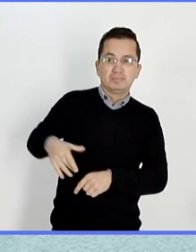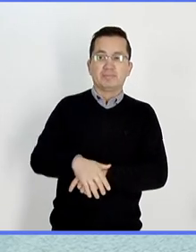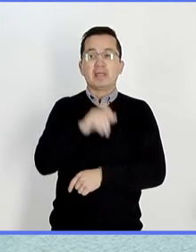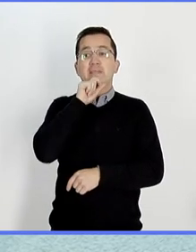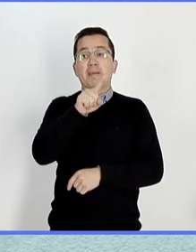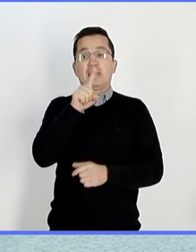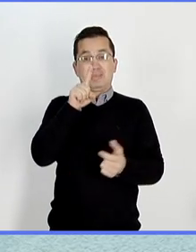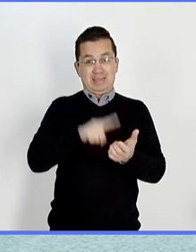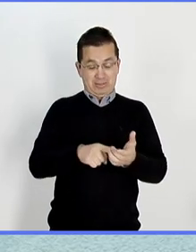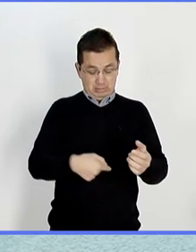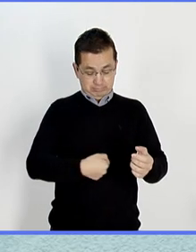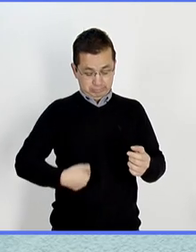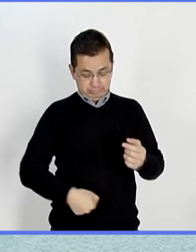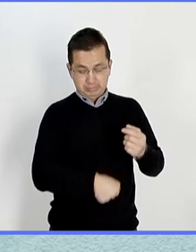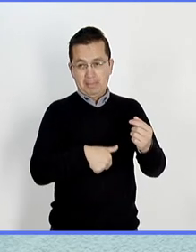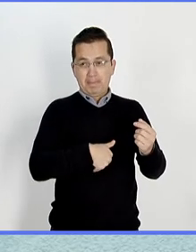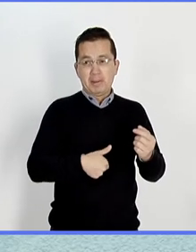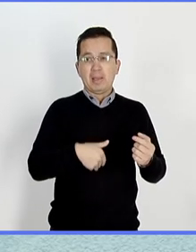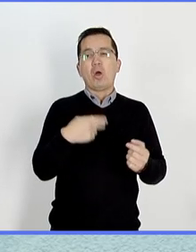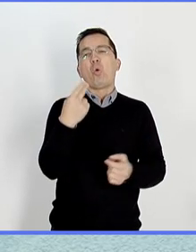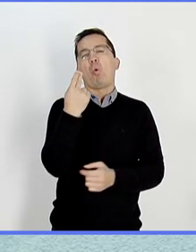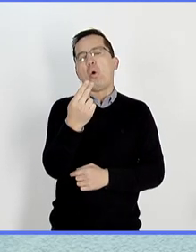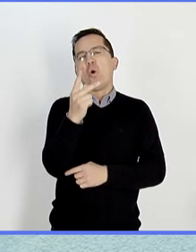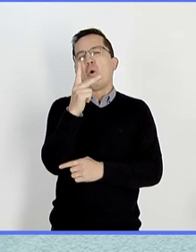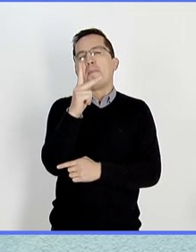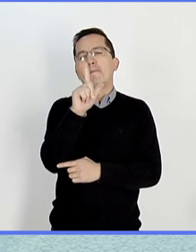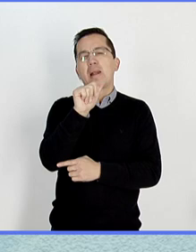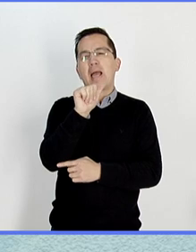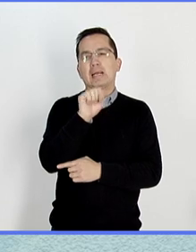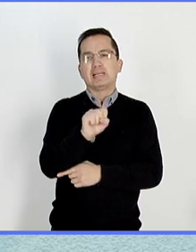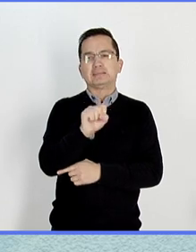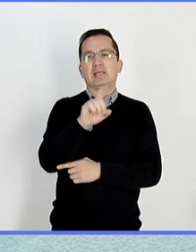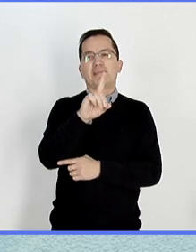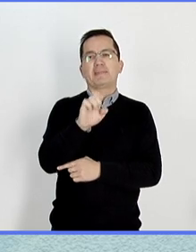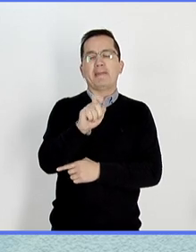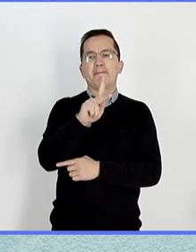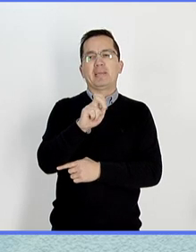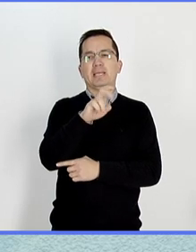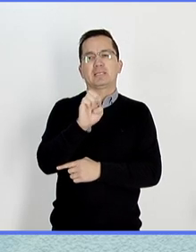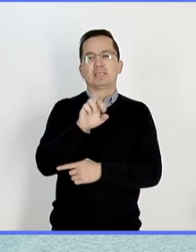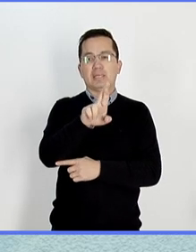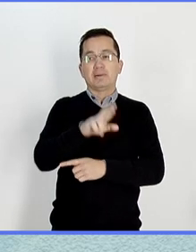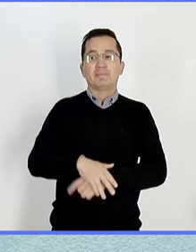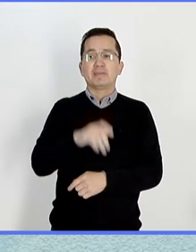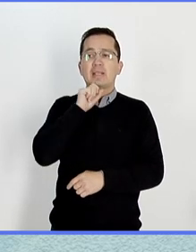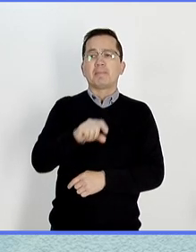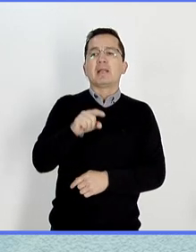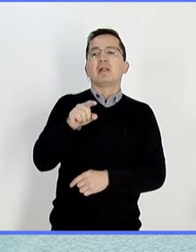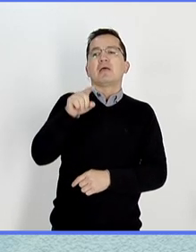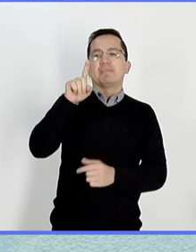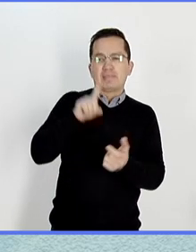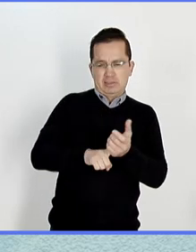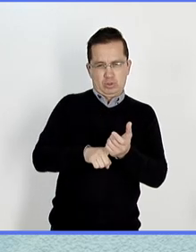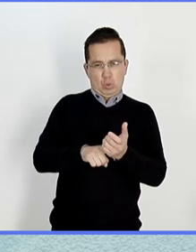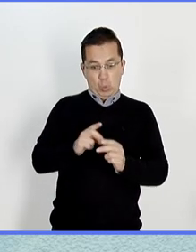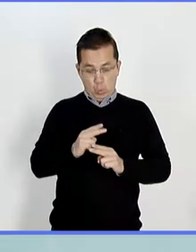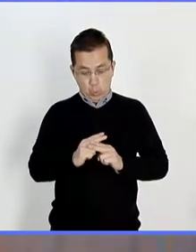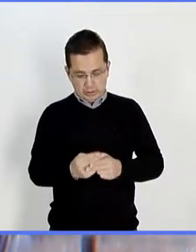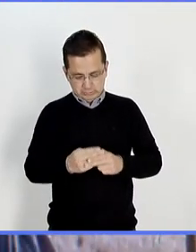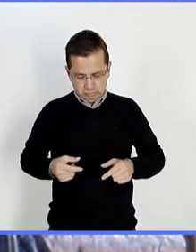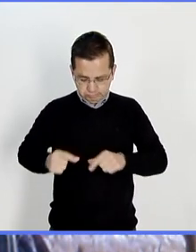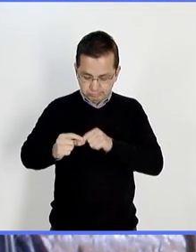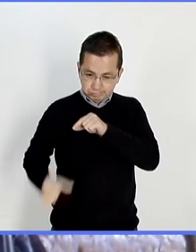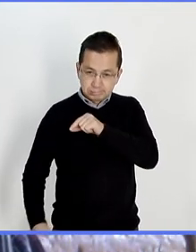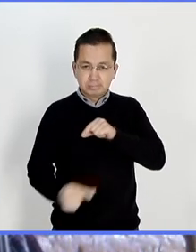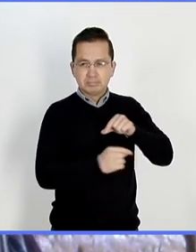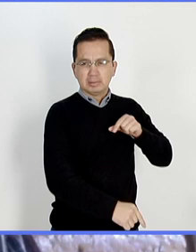el intestino denominadas plagas de Peyer, y la médula ósea, en el interior de los huesos largos.